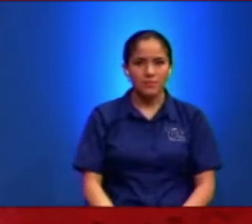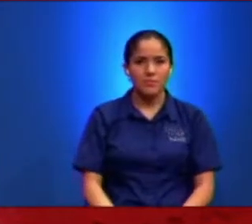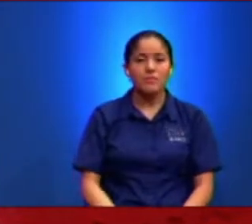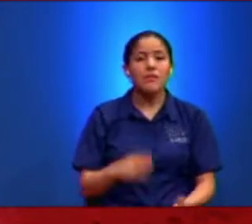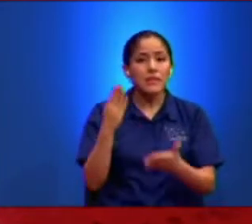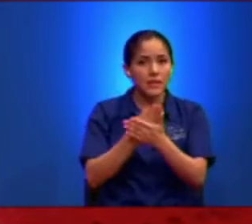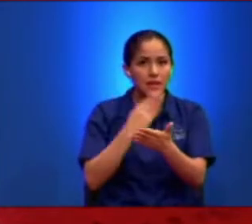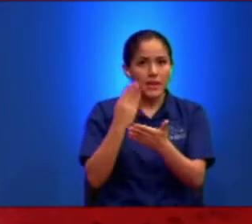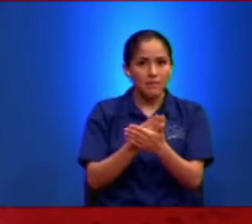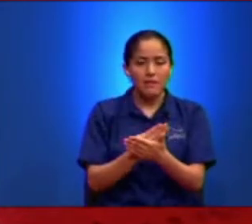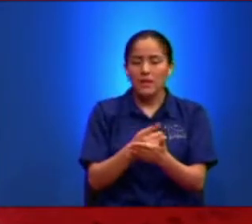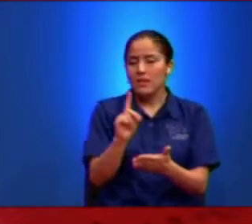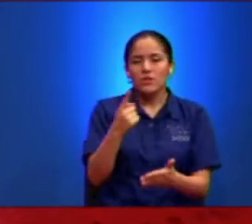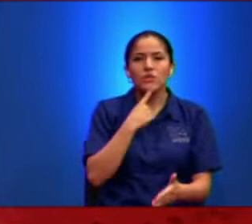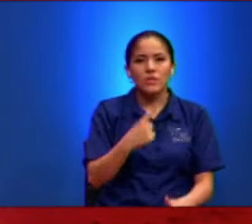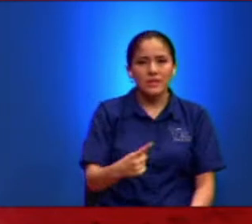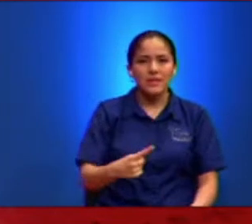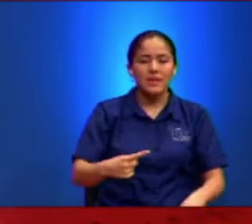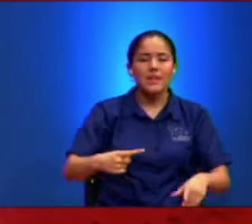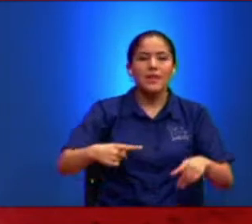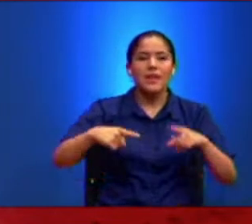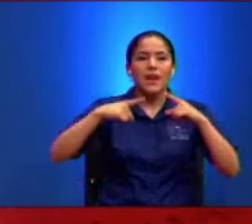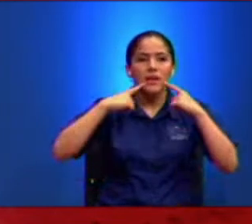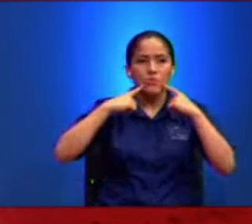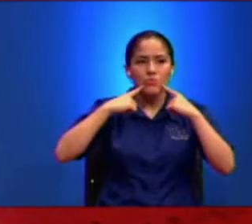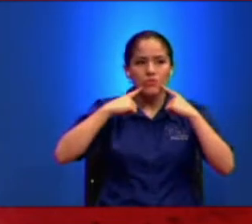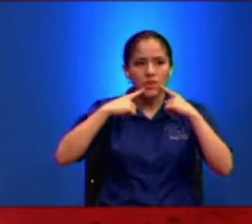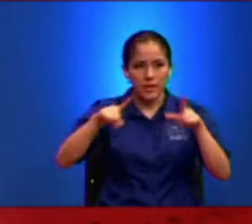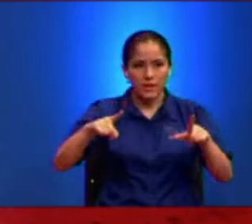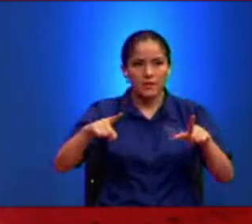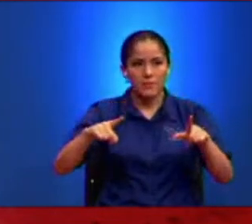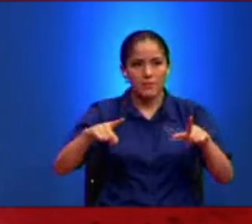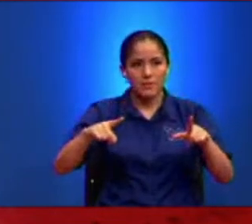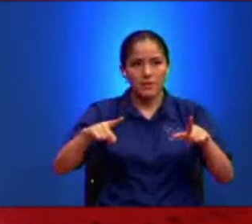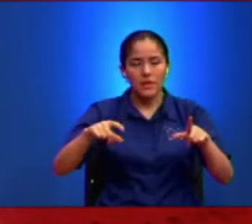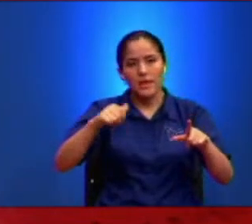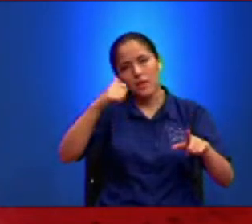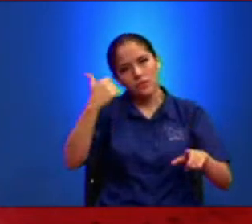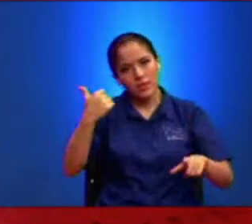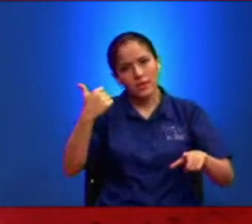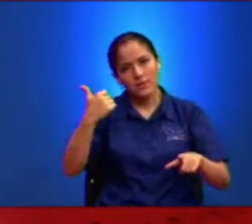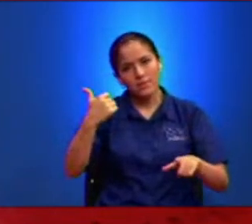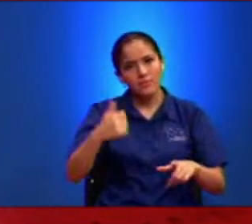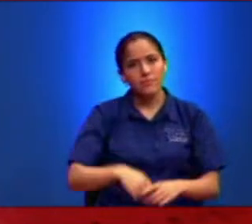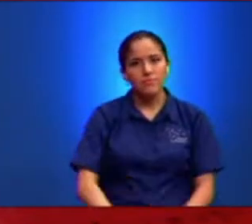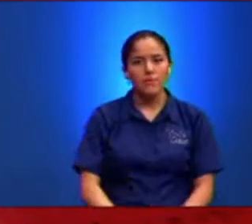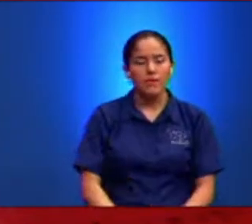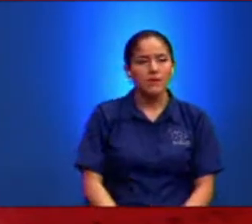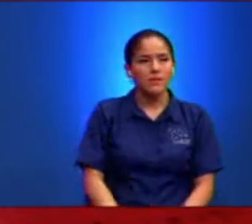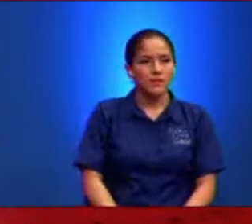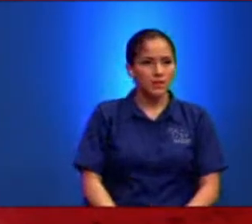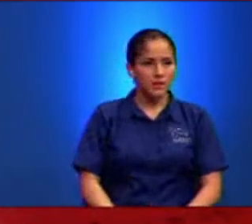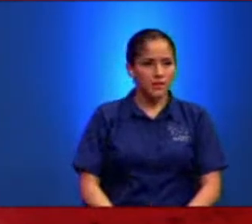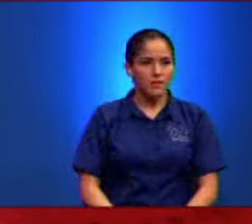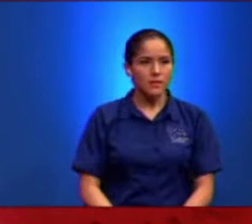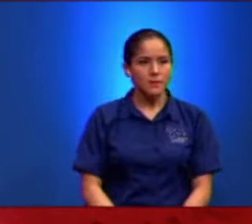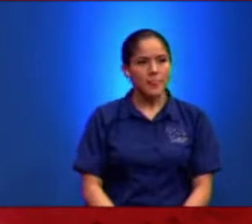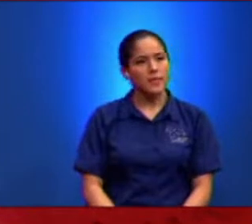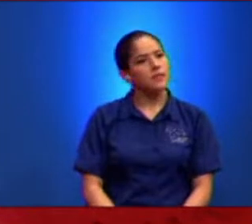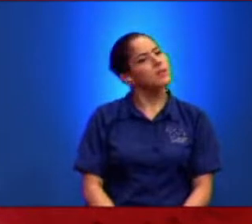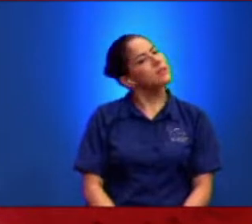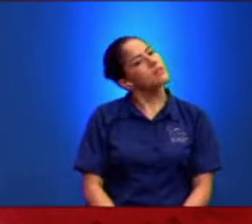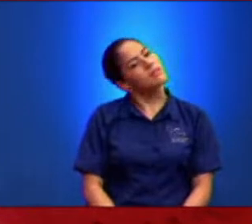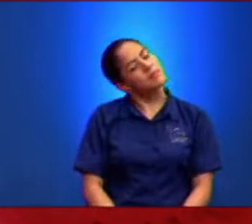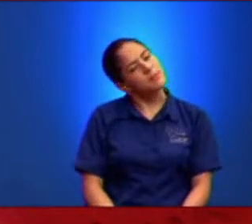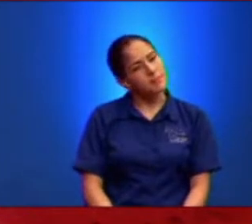Ya no dice anunciar Mire aquí Vamos a ver si lo Yo creo que ya lo vio Pero aquí está Ya